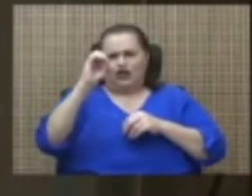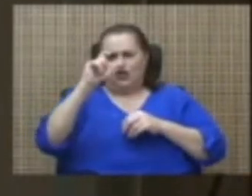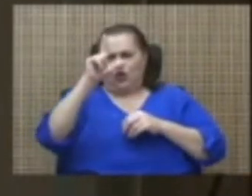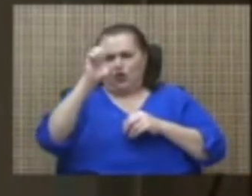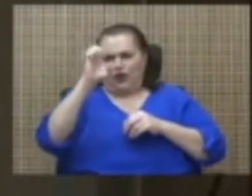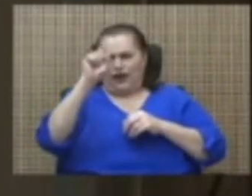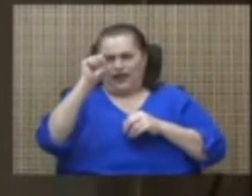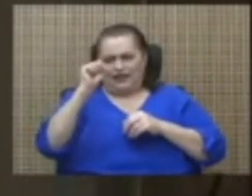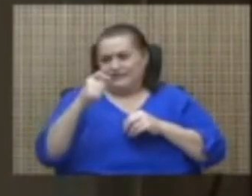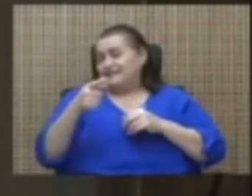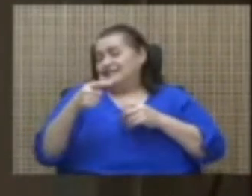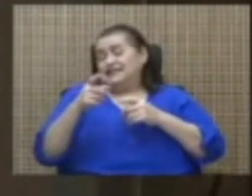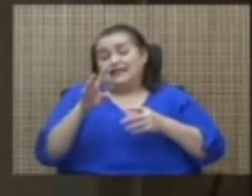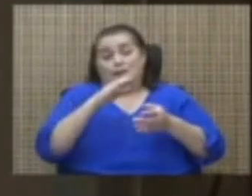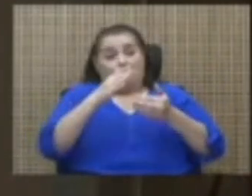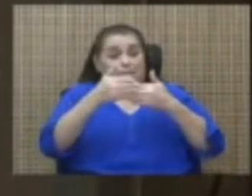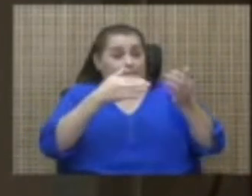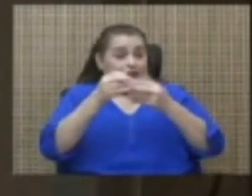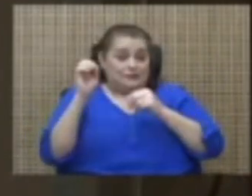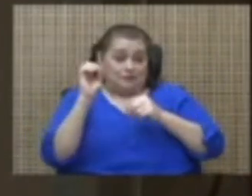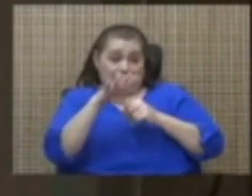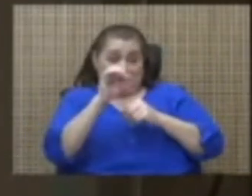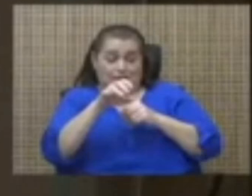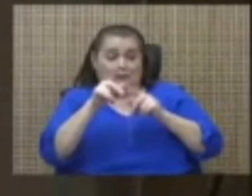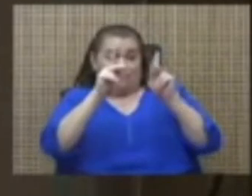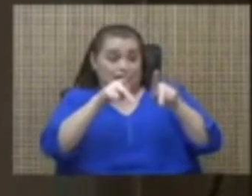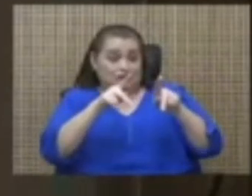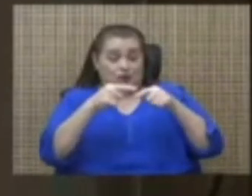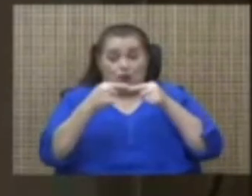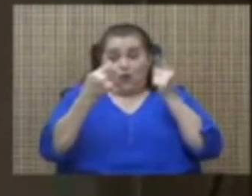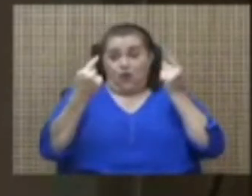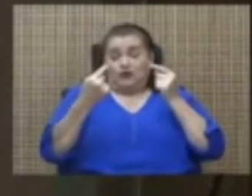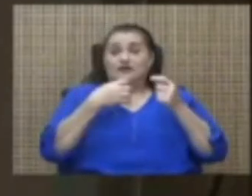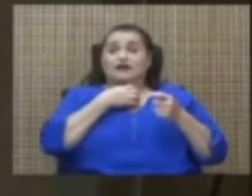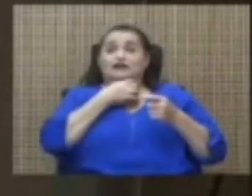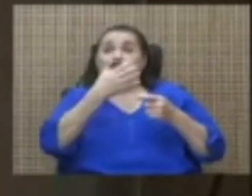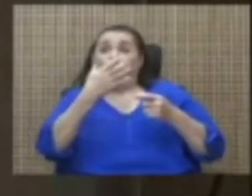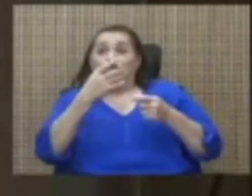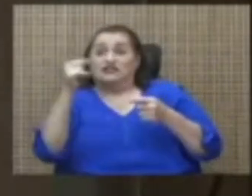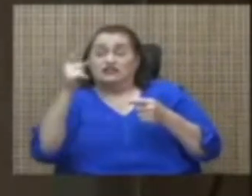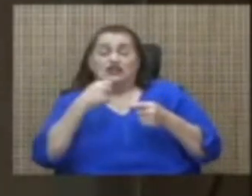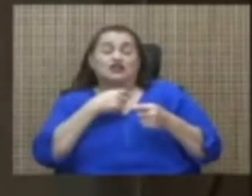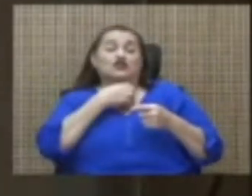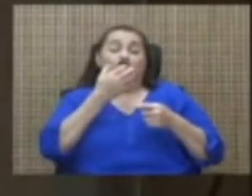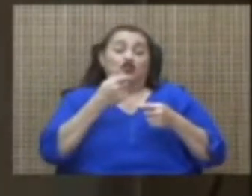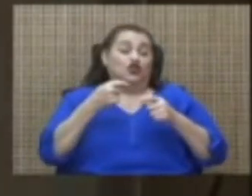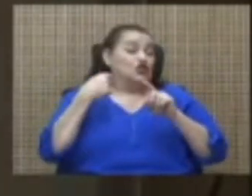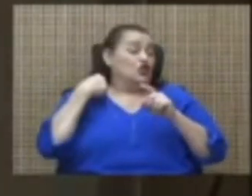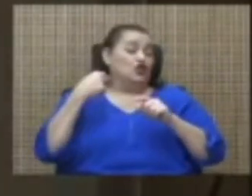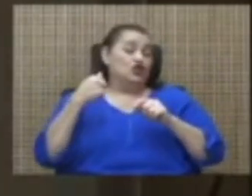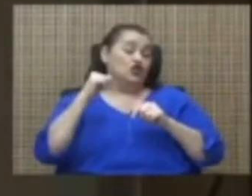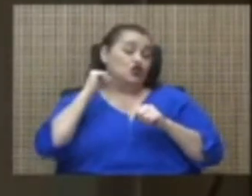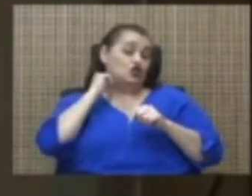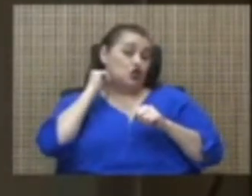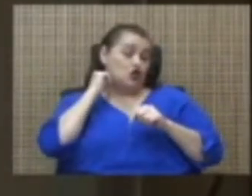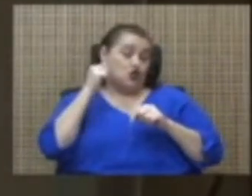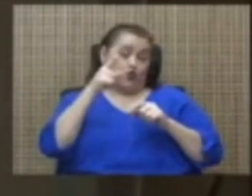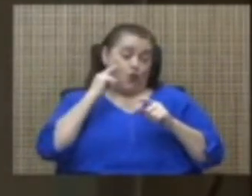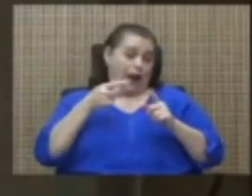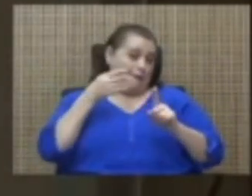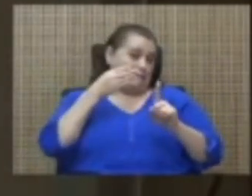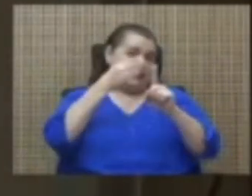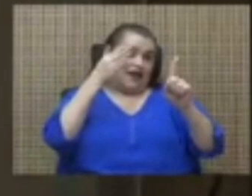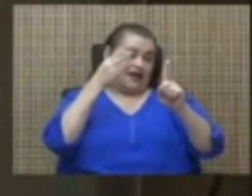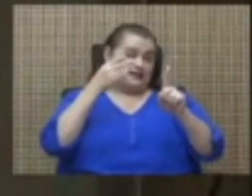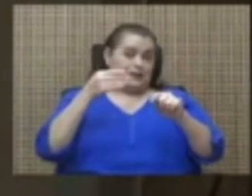alzamos la voz en contra de sus acciones, que por más tono amenazante utilice la presidencia de la República, que por más